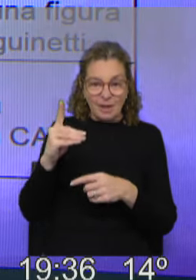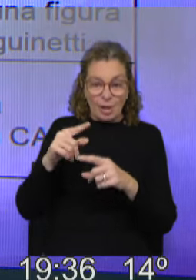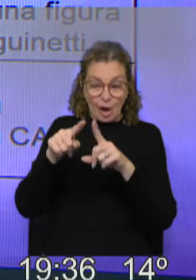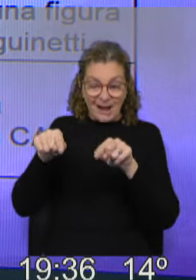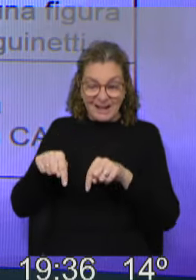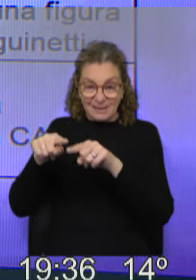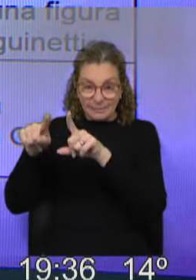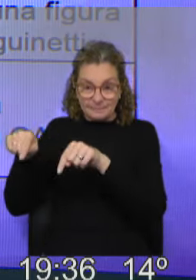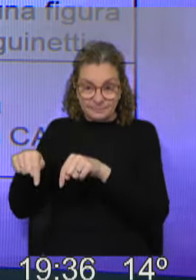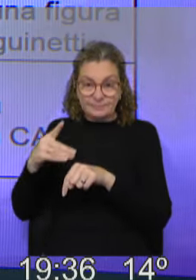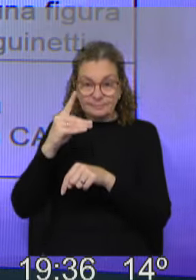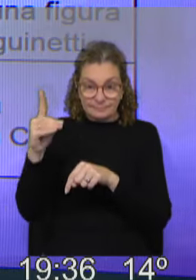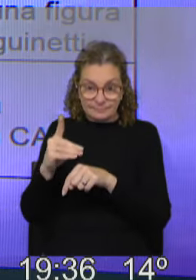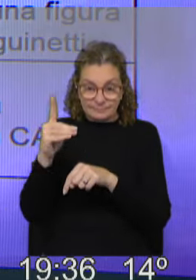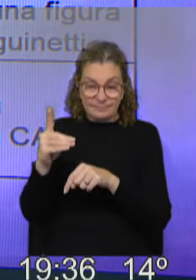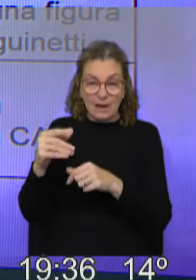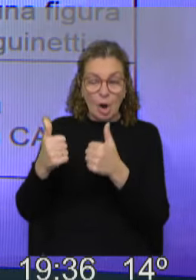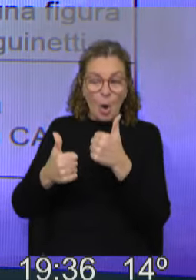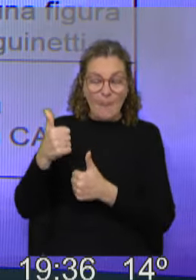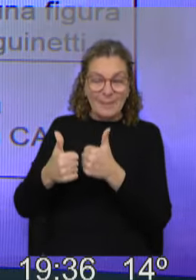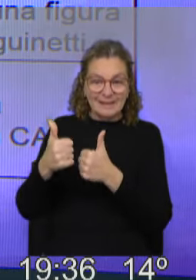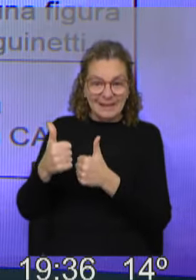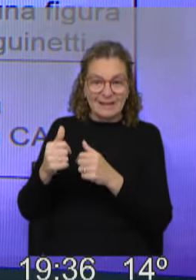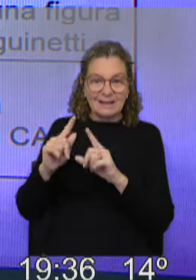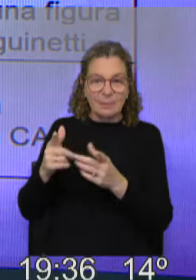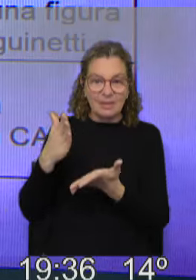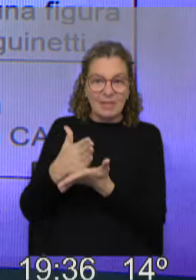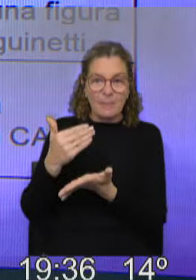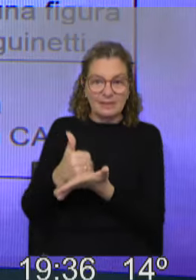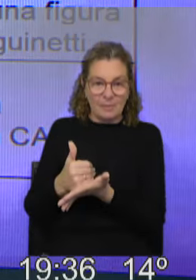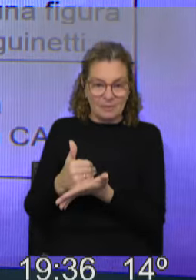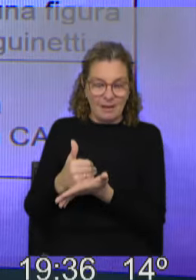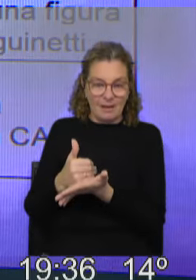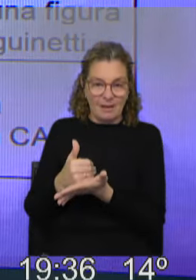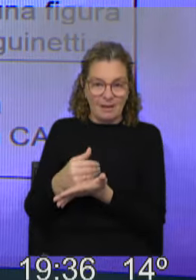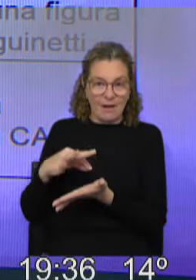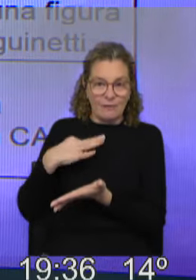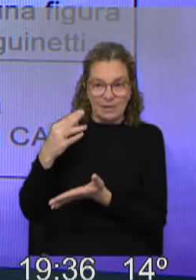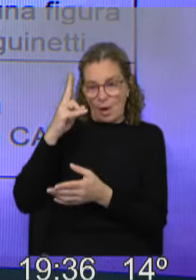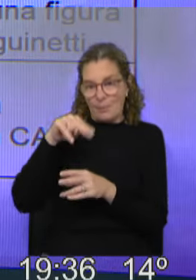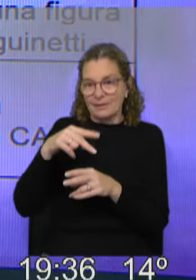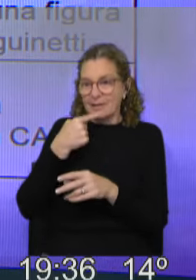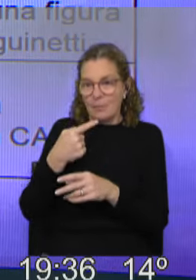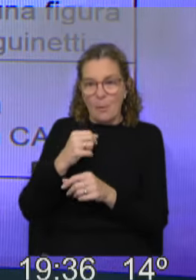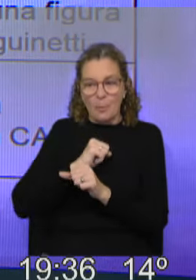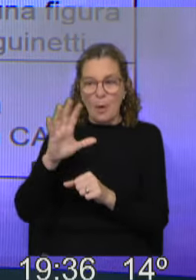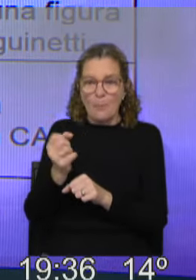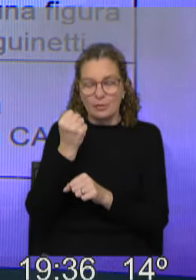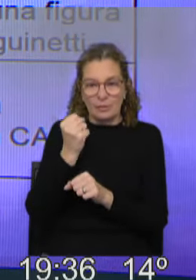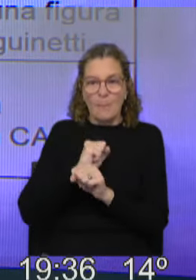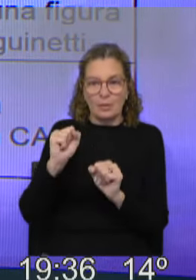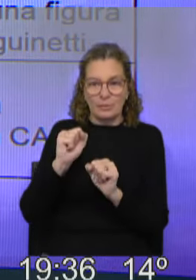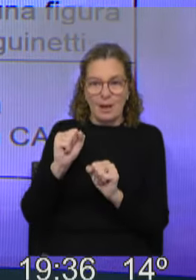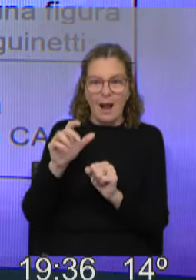en las listas a diputados o incluso quien encabeza una lista de un departamento, es la vida o la muerte, digamos, es la posibilidad de ser elegido o no,